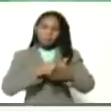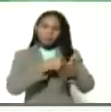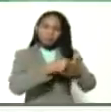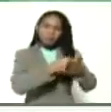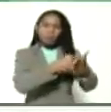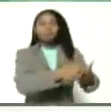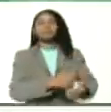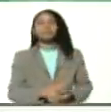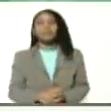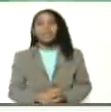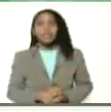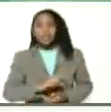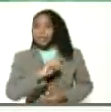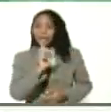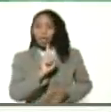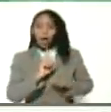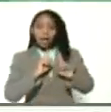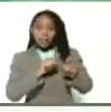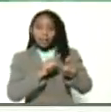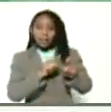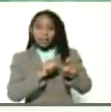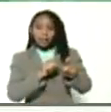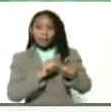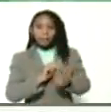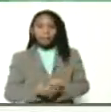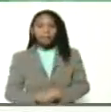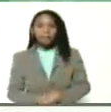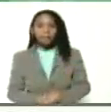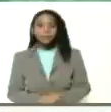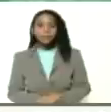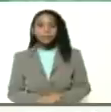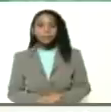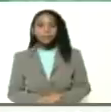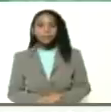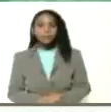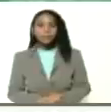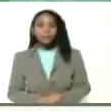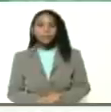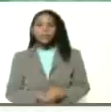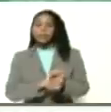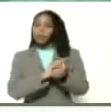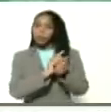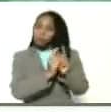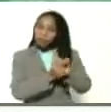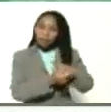Y no ha sido así, ni va a ser así. Al contrario,